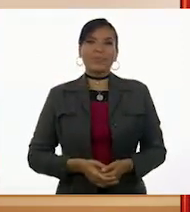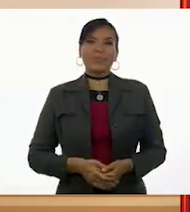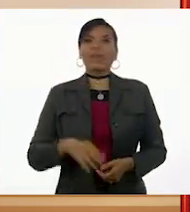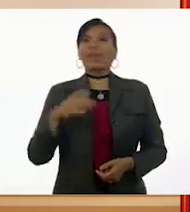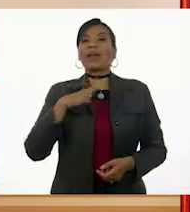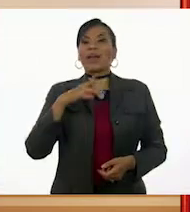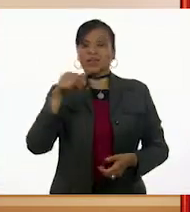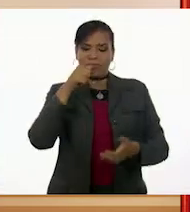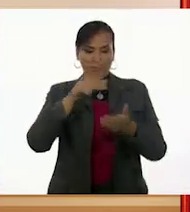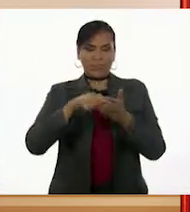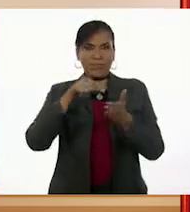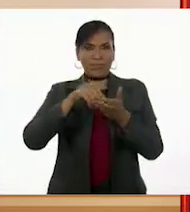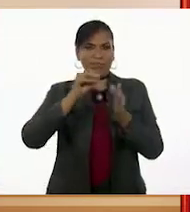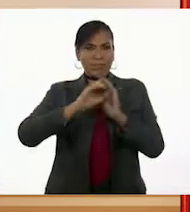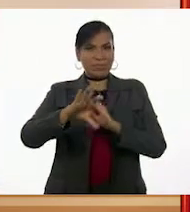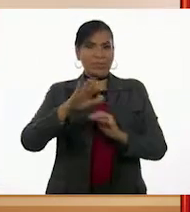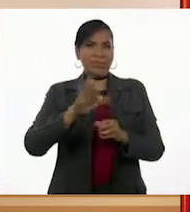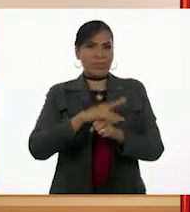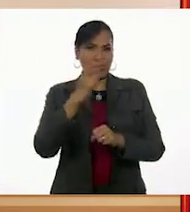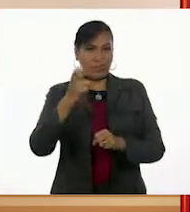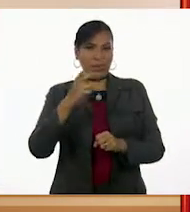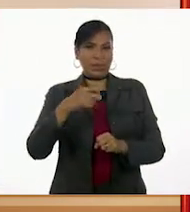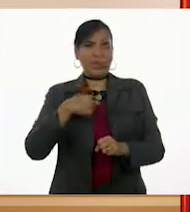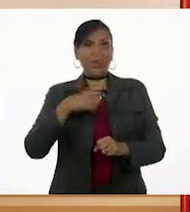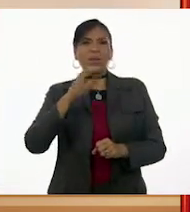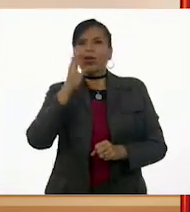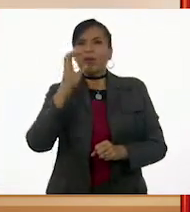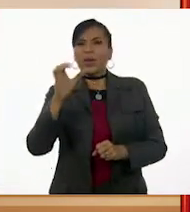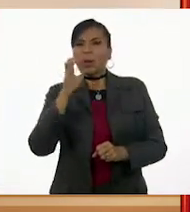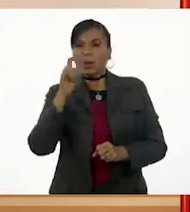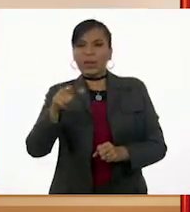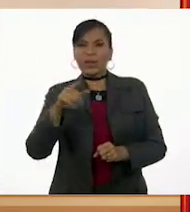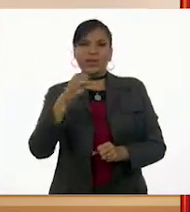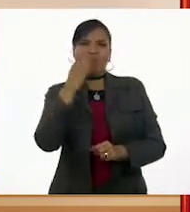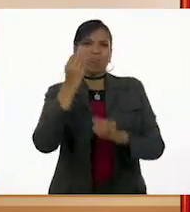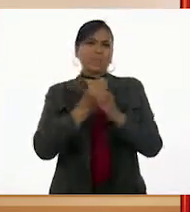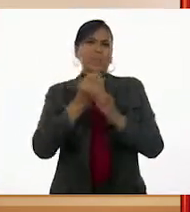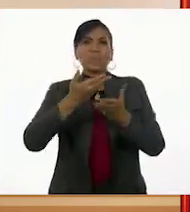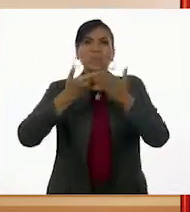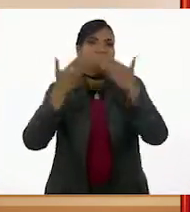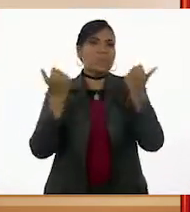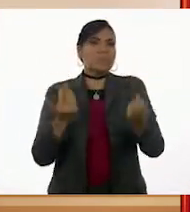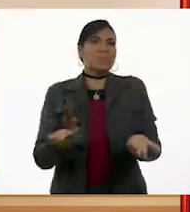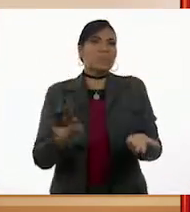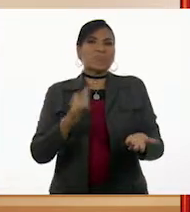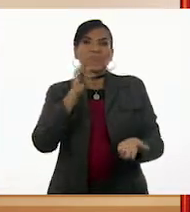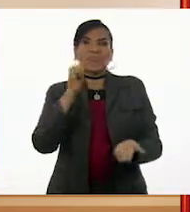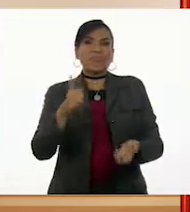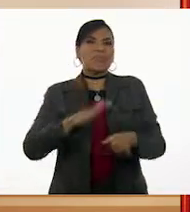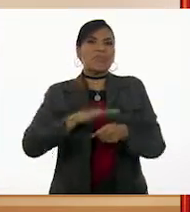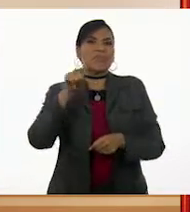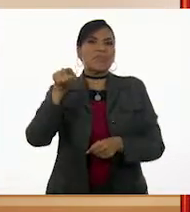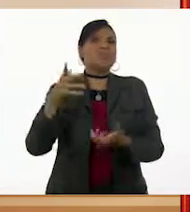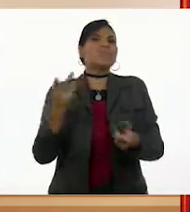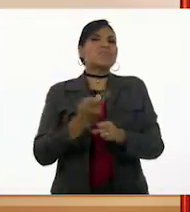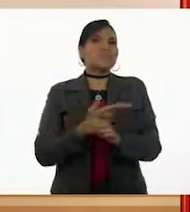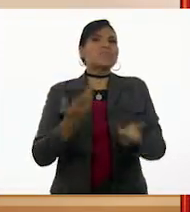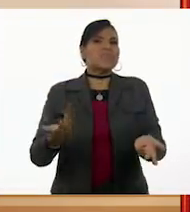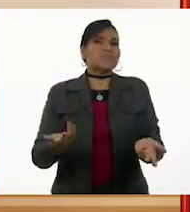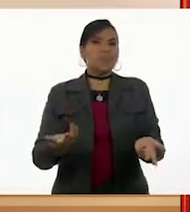Recibimos tu mensaje. De hecho, te contestamos en clase, pero no supimos nada más de ti.